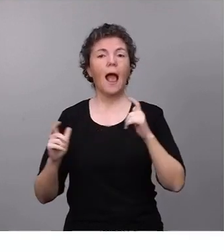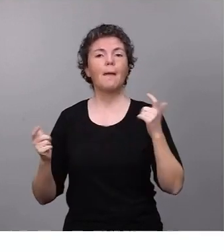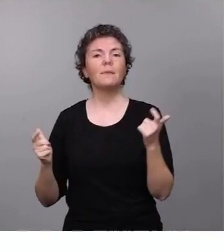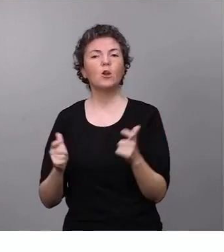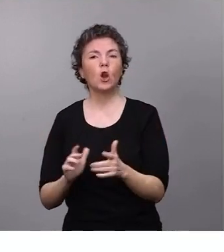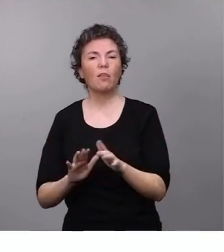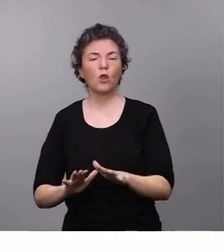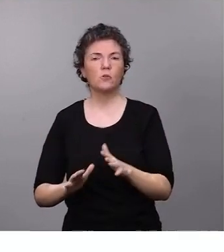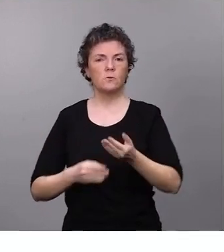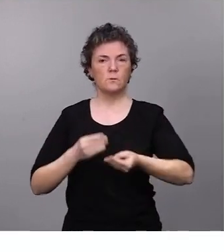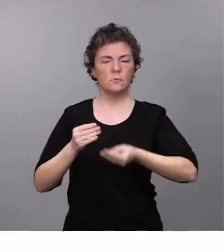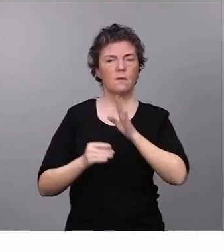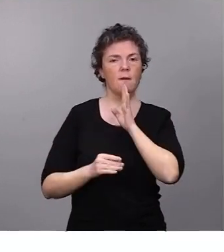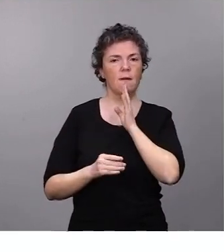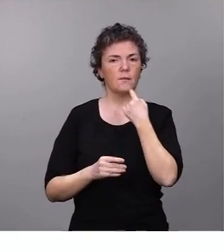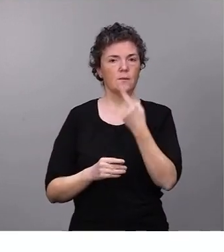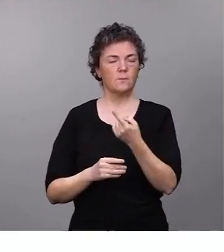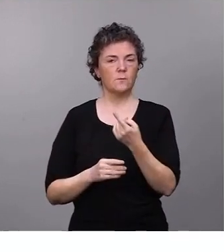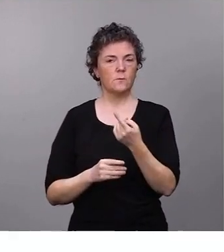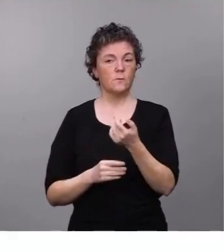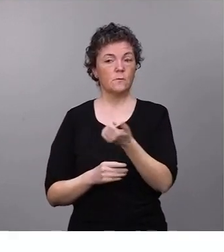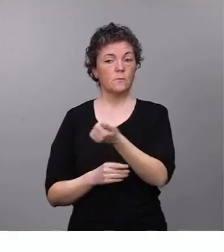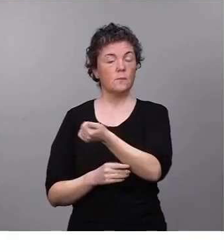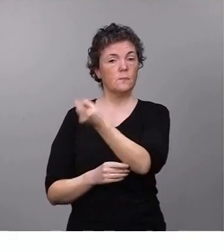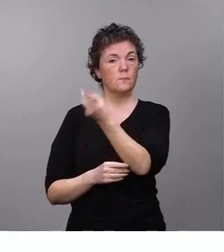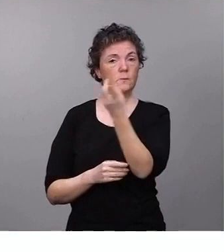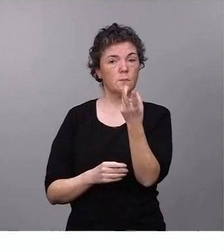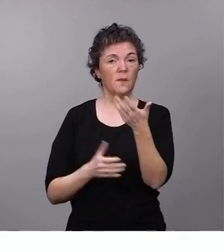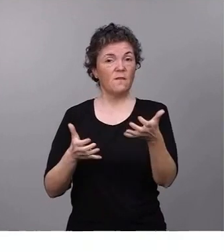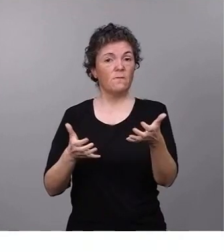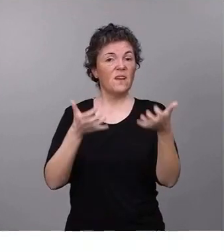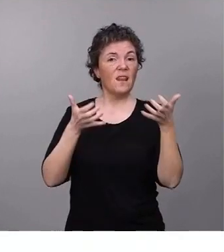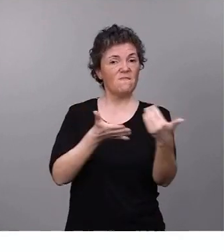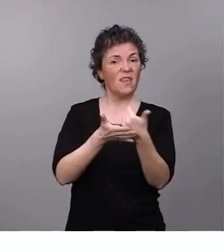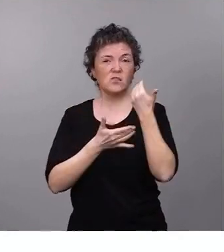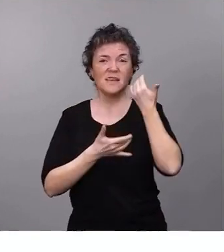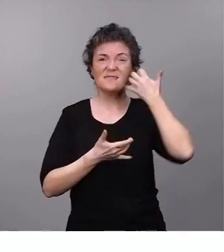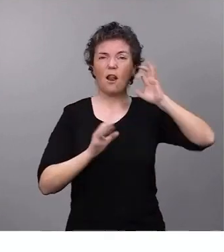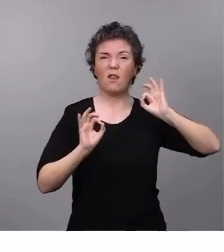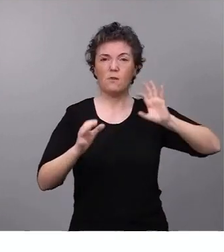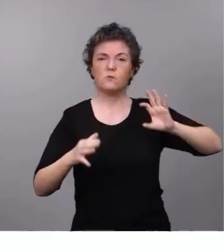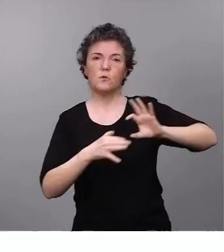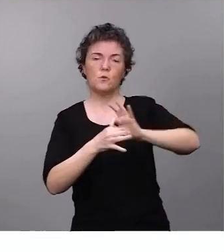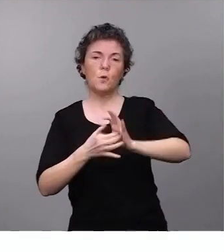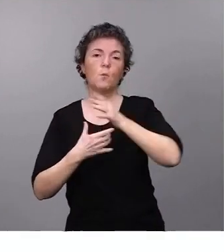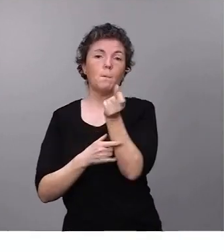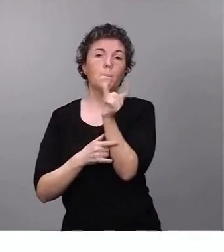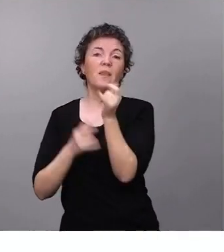decíamos entonces, a quienes hayan incorporado beneficios extraordinarios asociados al incremento del precio del gas.